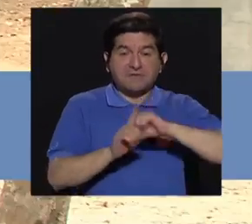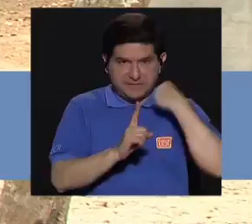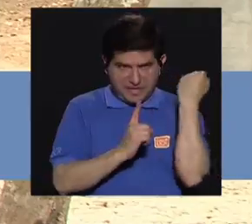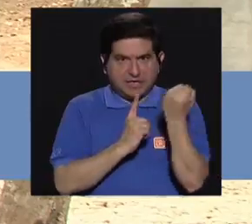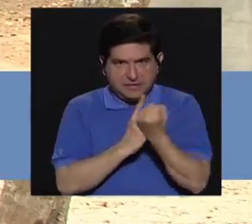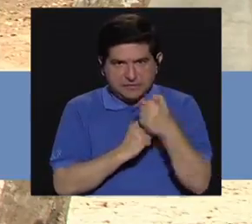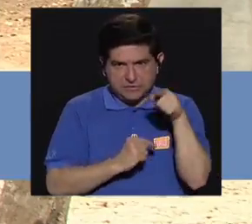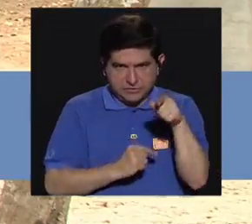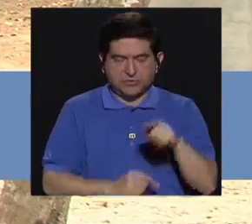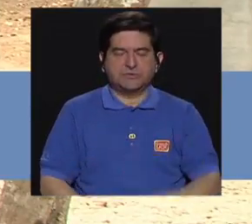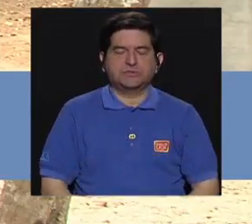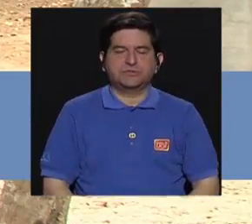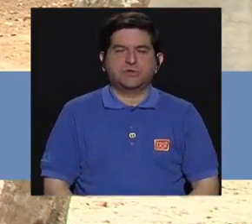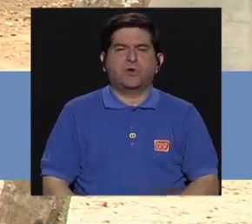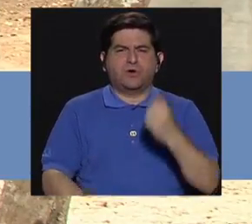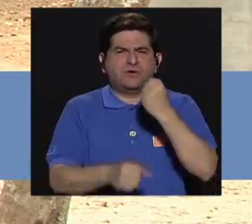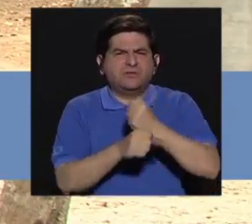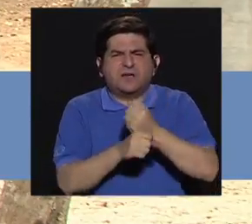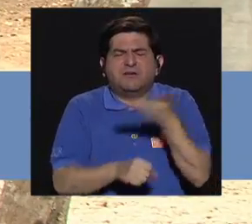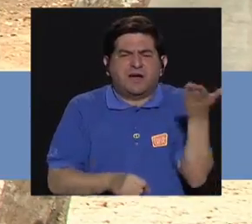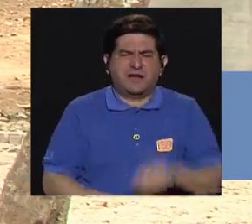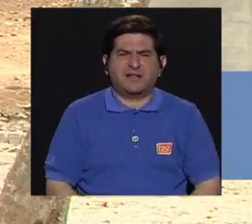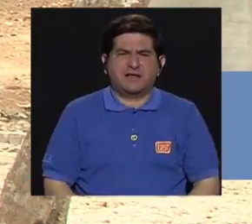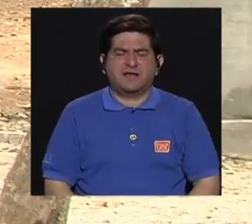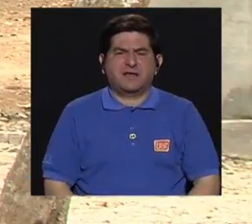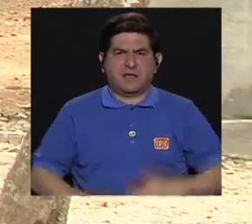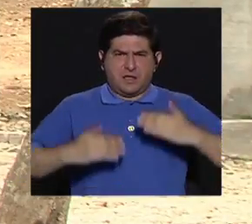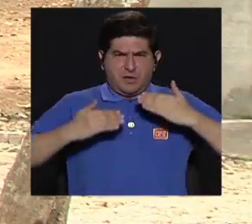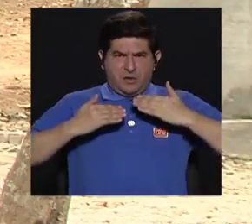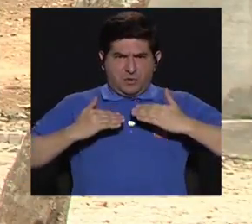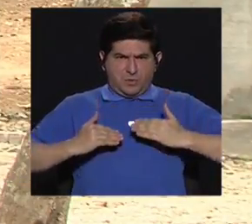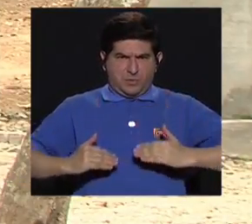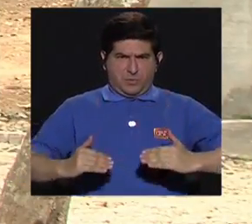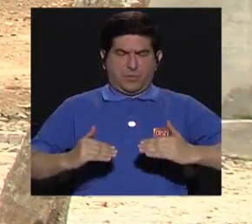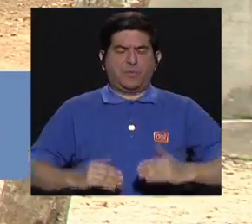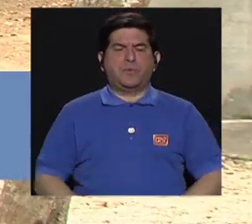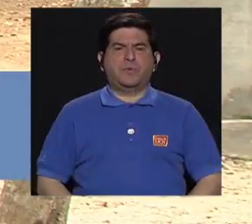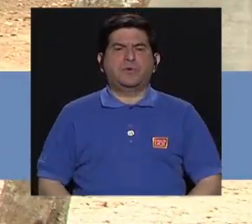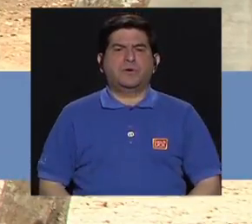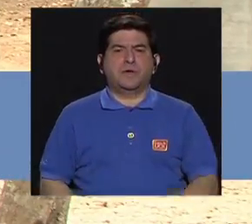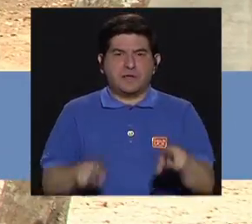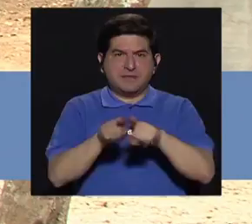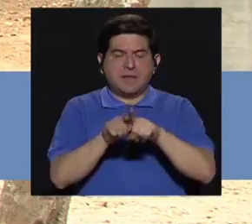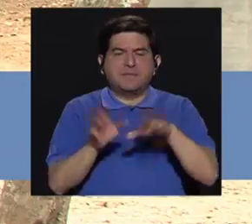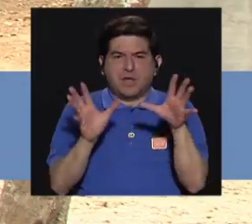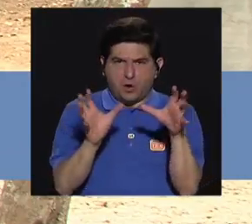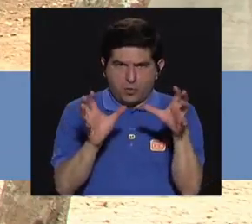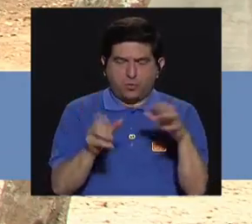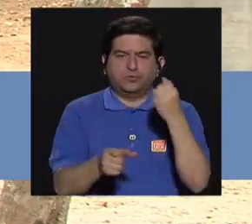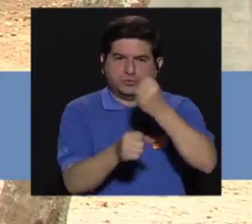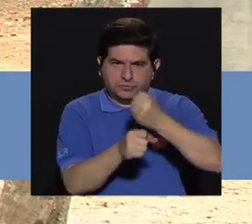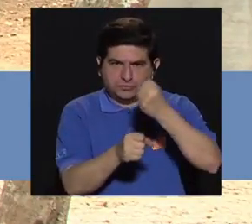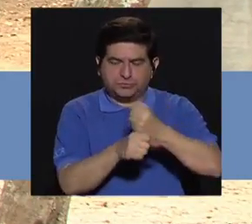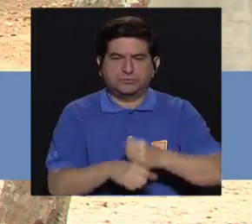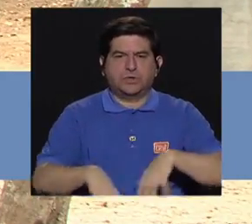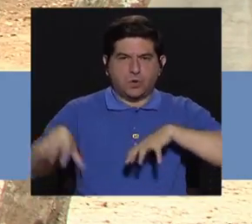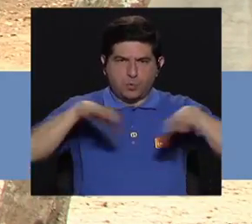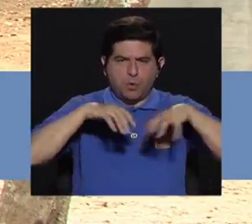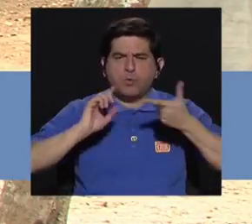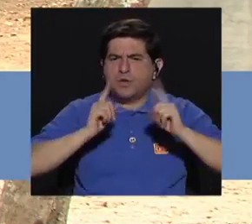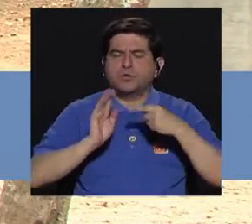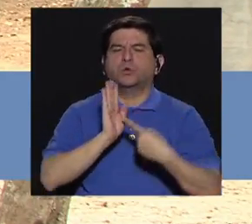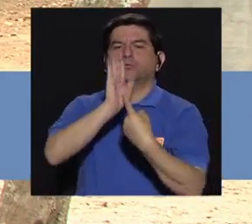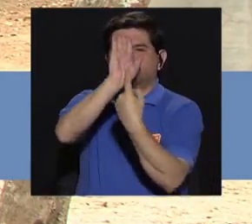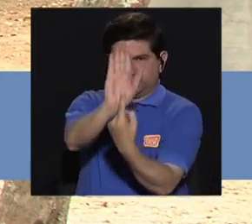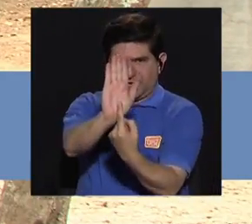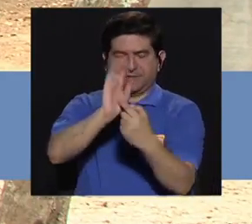para evitar que se haga esto. En esta máquina vamos a trabajar más que todo el tren inferior, donde trabajamos el cuádriceps y los glúteos.